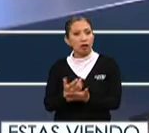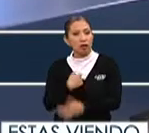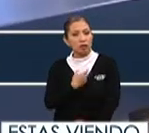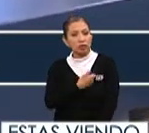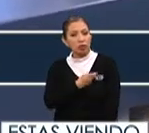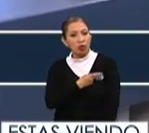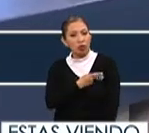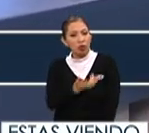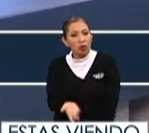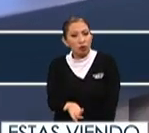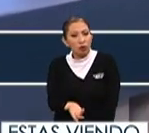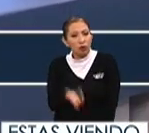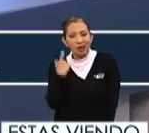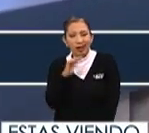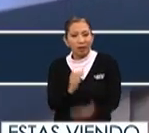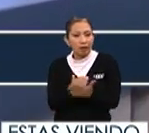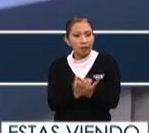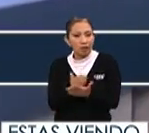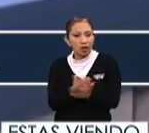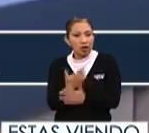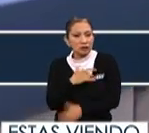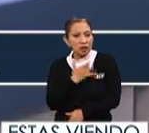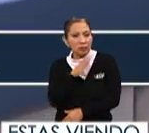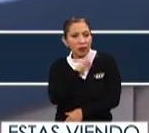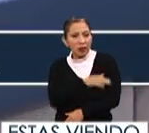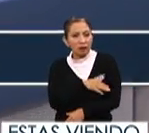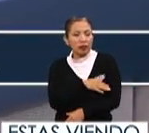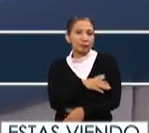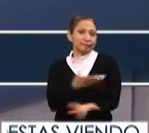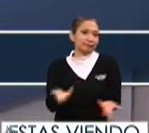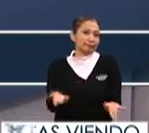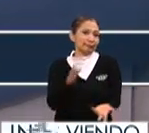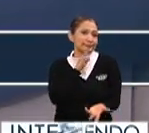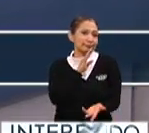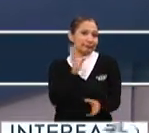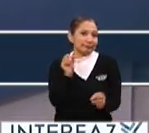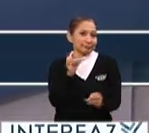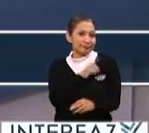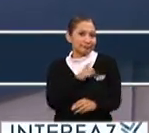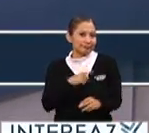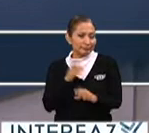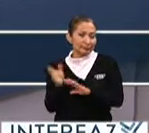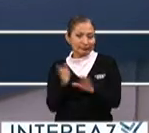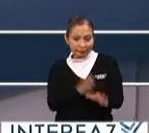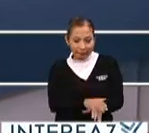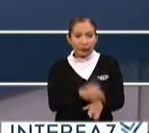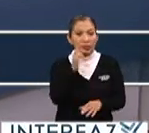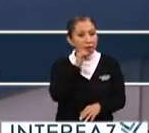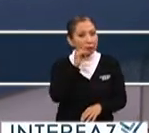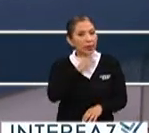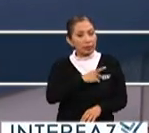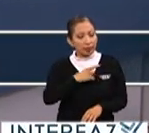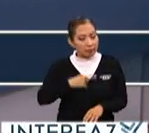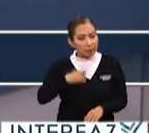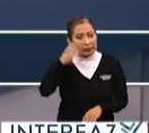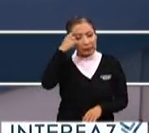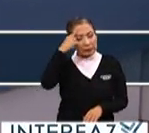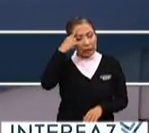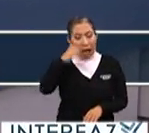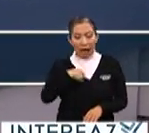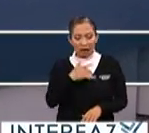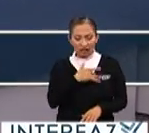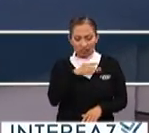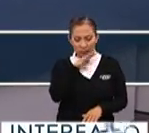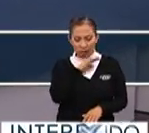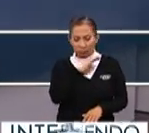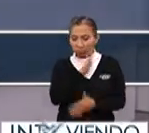automedicarme para estar mitigando los síntomas. ¿De acuerdo? La idea es eso, siempre tener el acceso